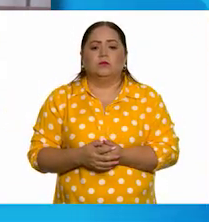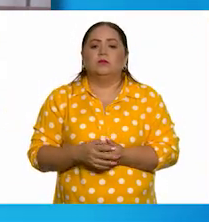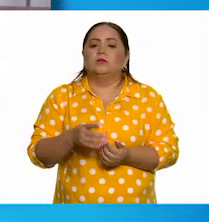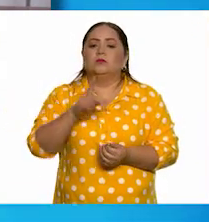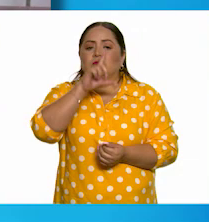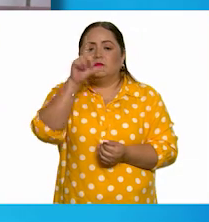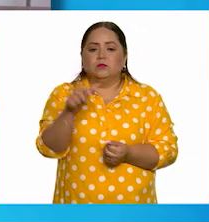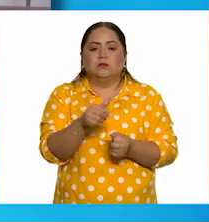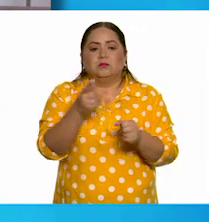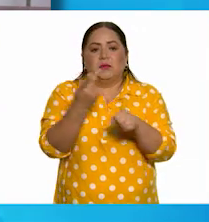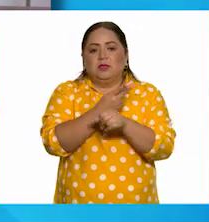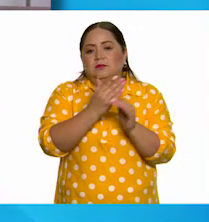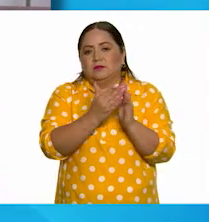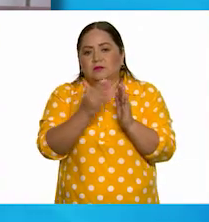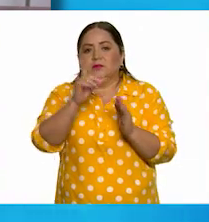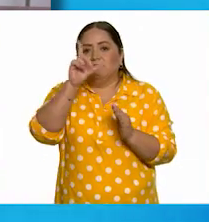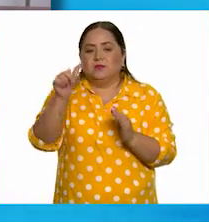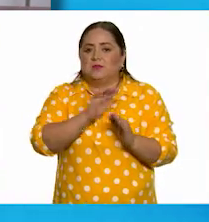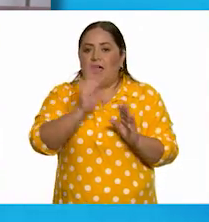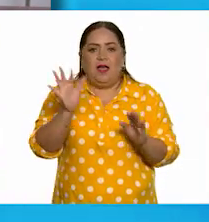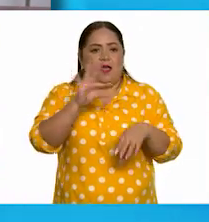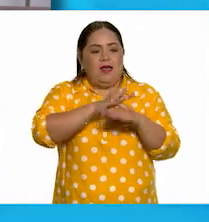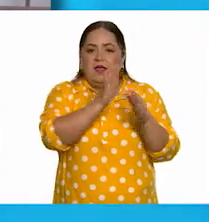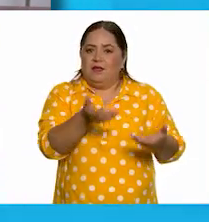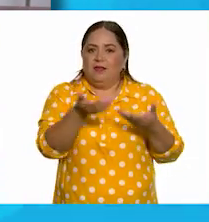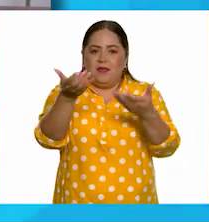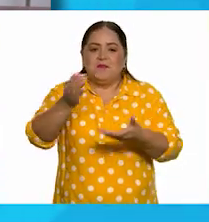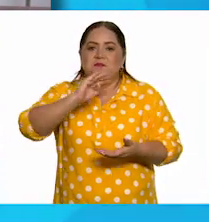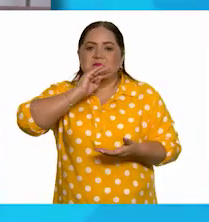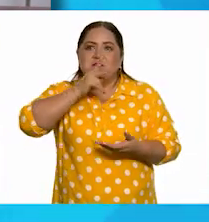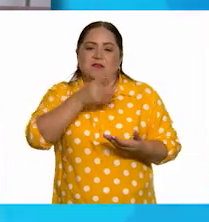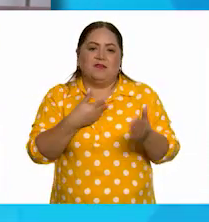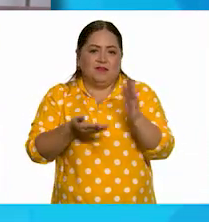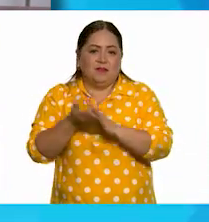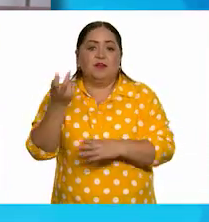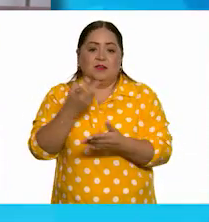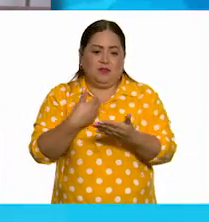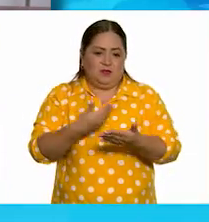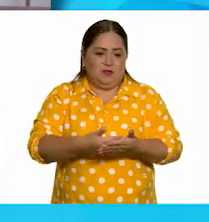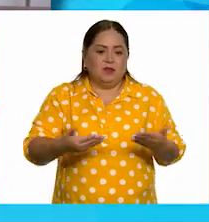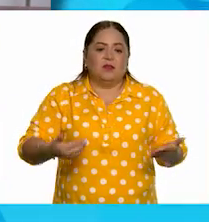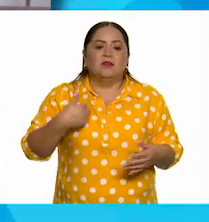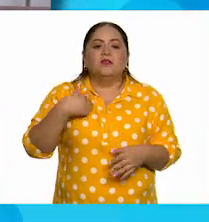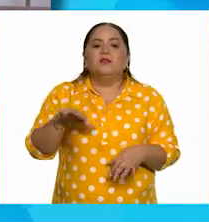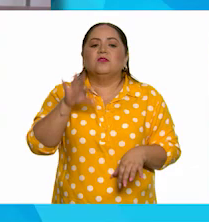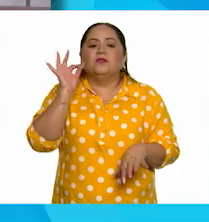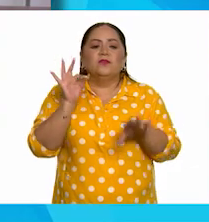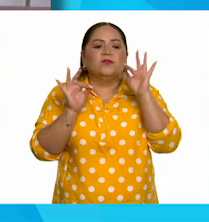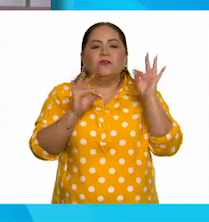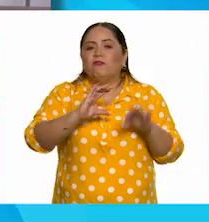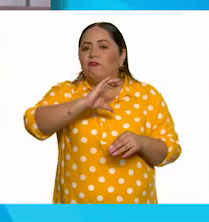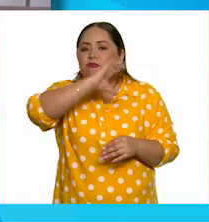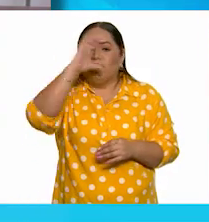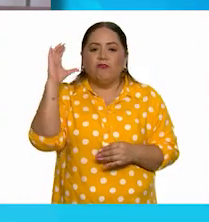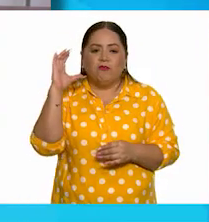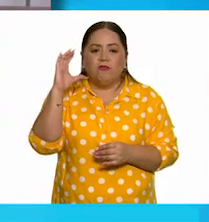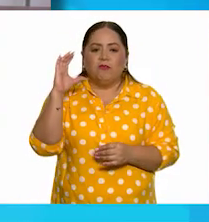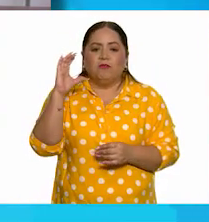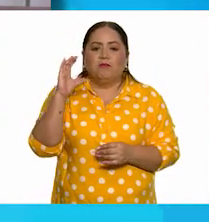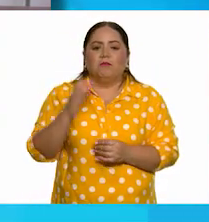Pasaron los días y me dieron de alta. Y aquí estoy seleccionando algunas fotografías